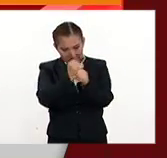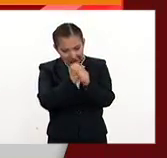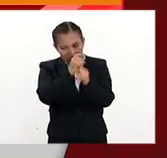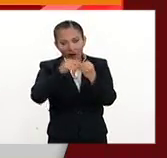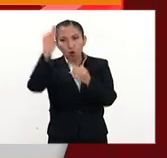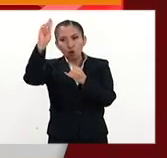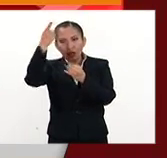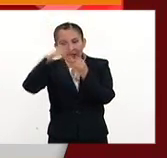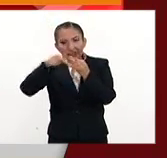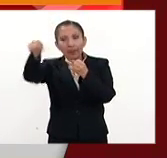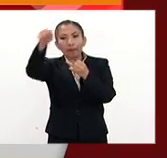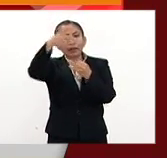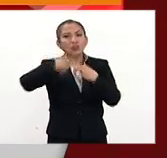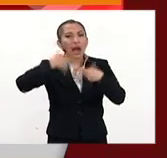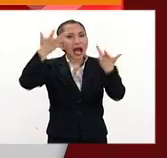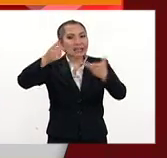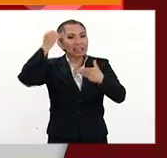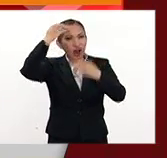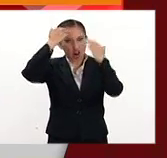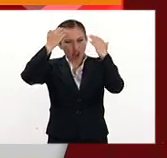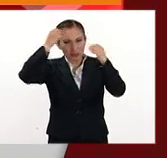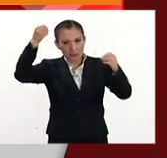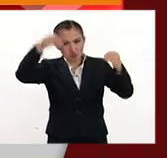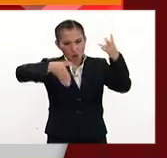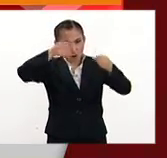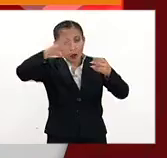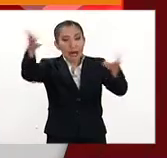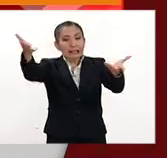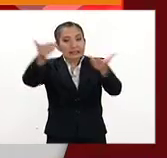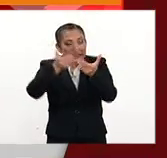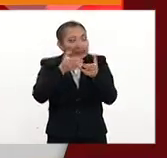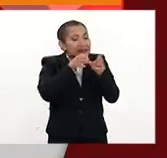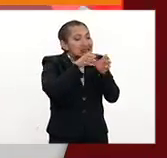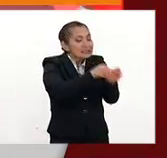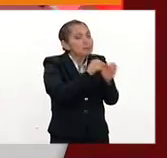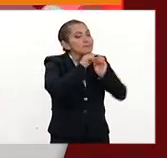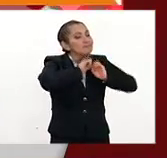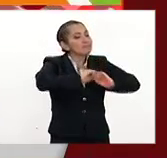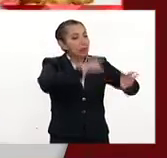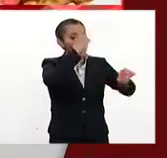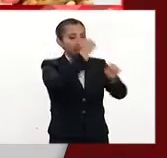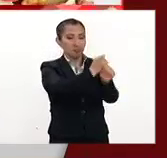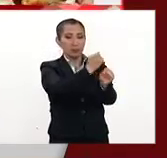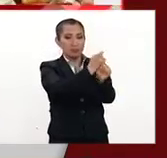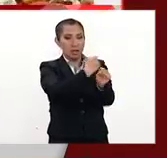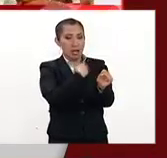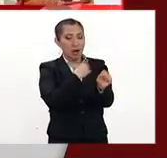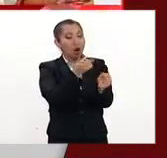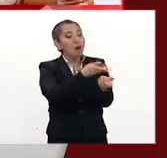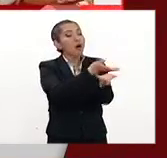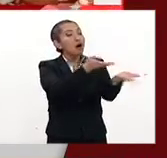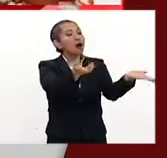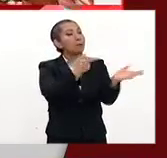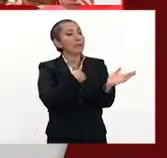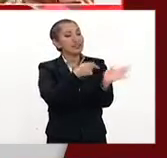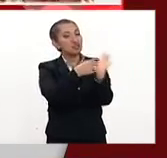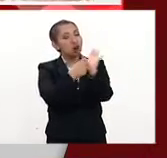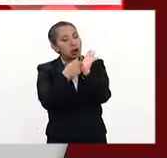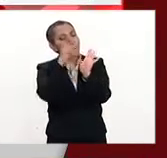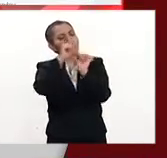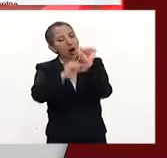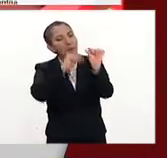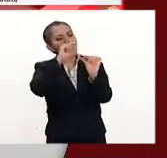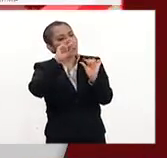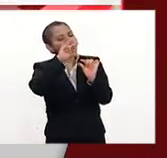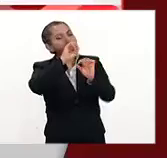universidades y personas que generan este conocimiento y poder transmitirlo de primera fuente al consumidor para que poco a poco